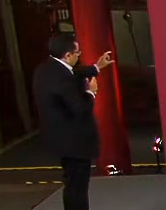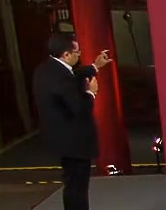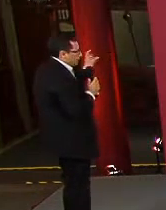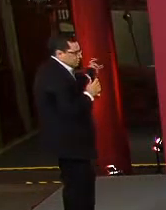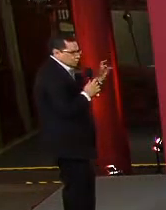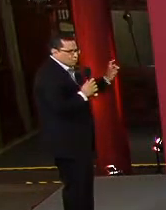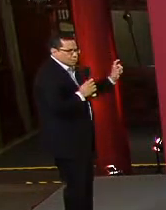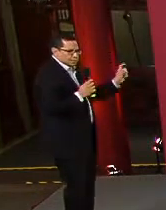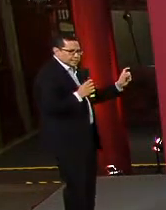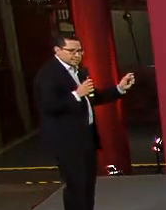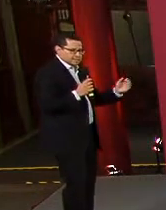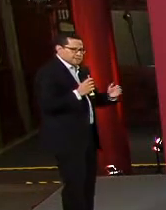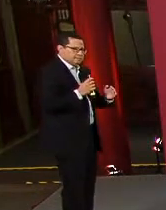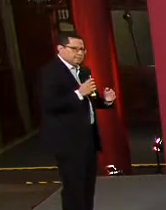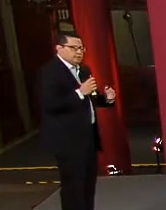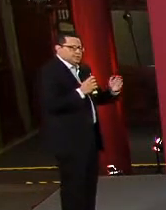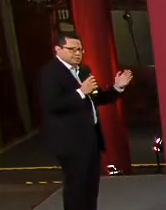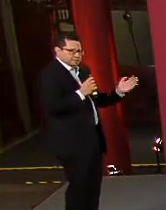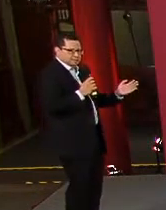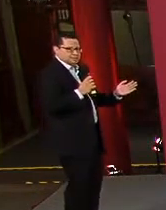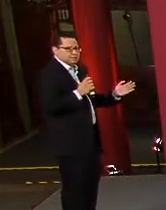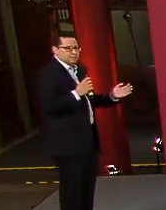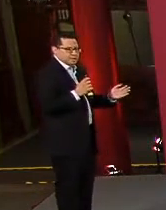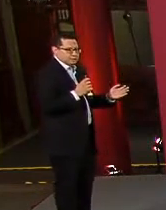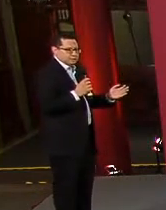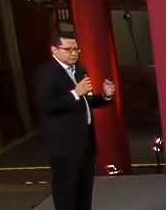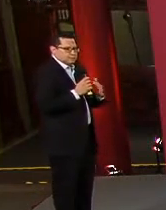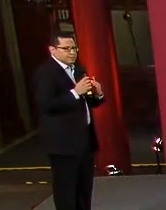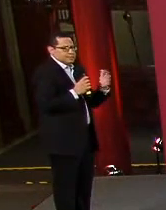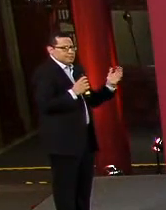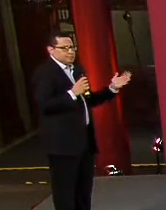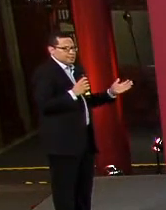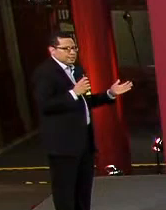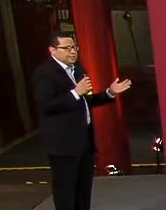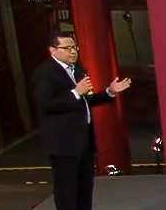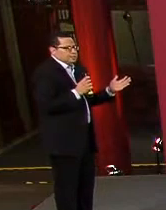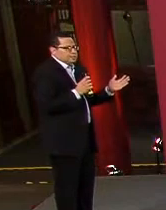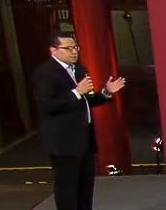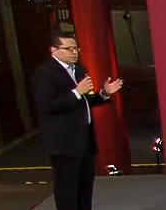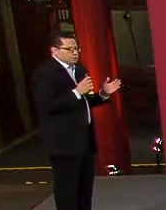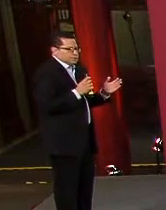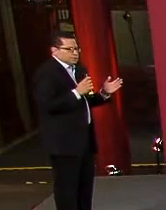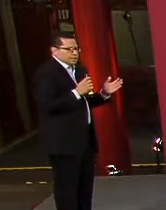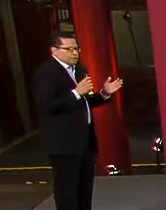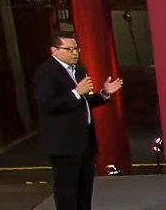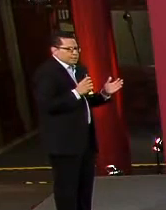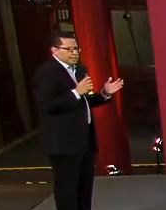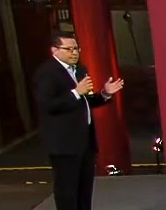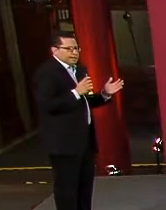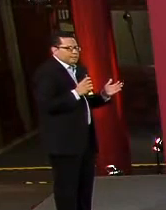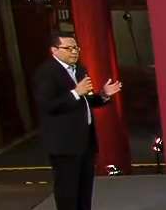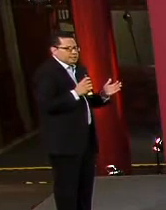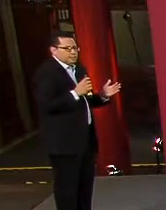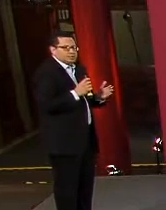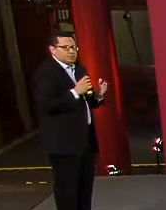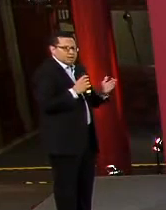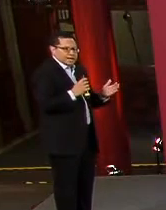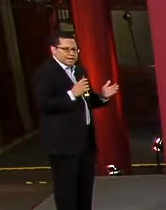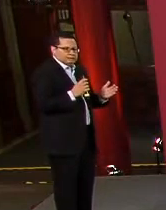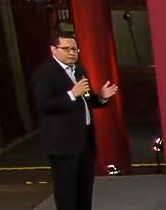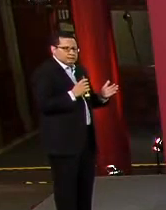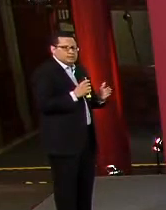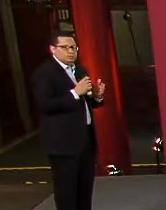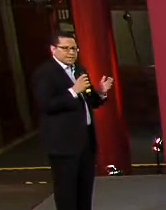hemos definido tres grupos grandes, menores de 25 años, que son básicamente todos los que están en una etapa, digamos,